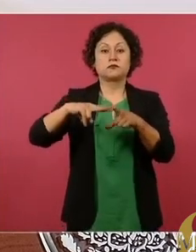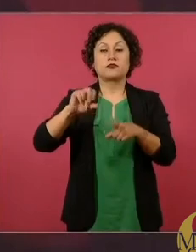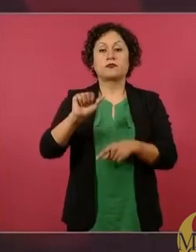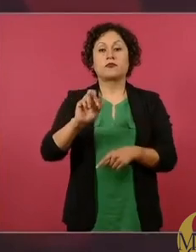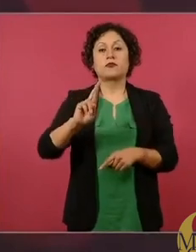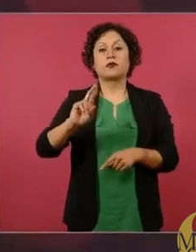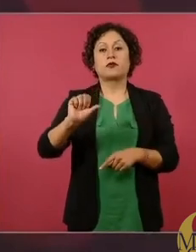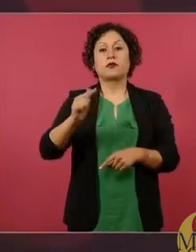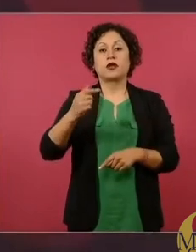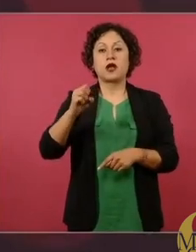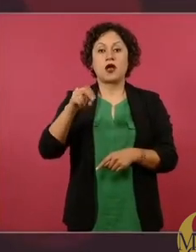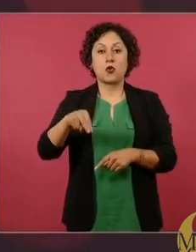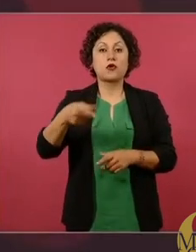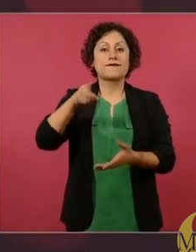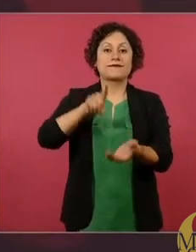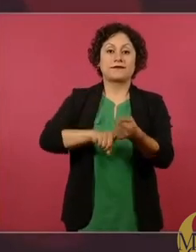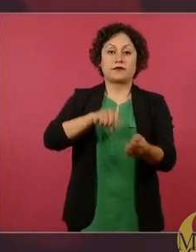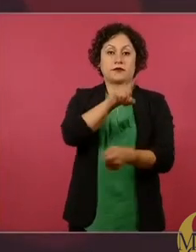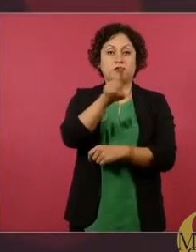zoológico de Aragón,